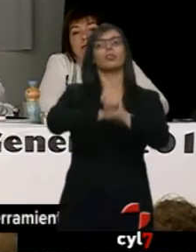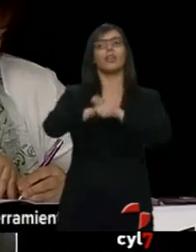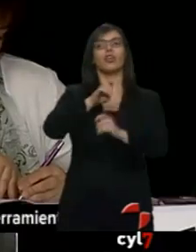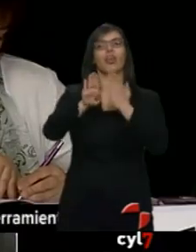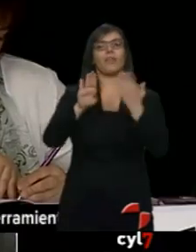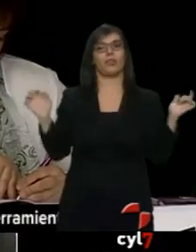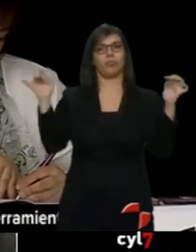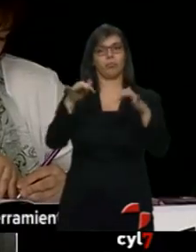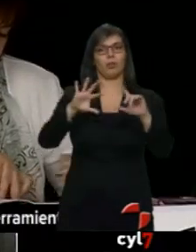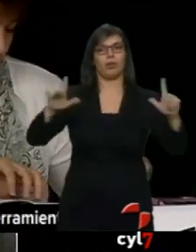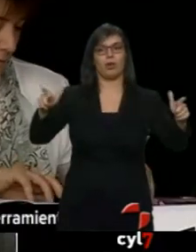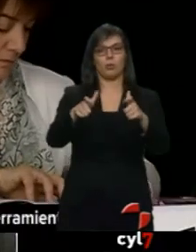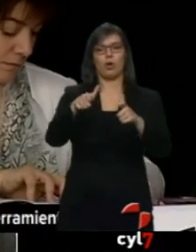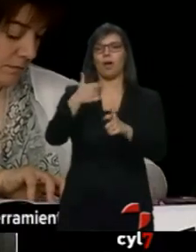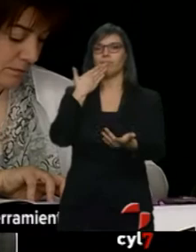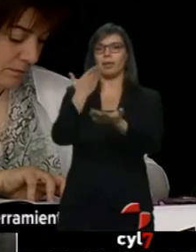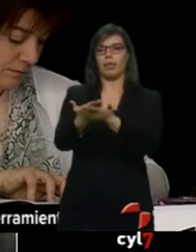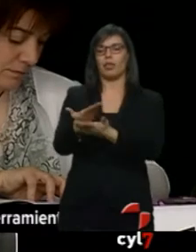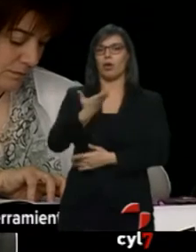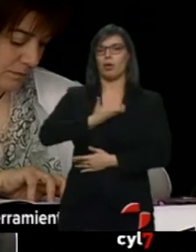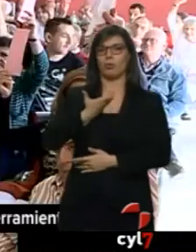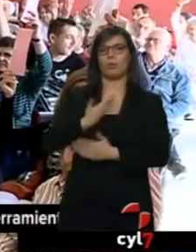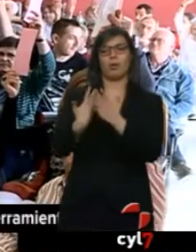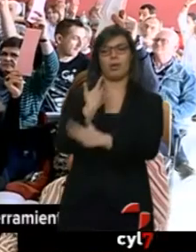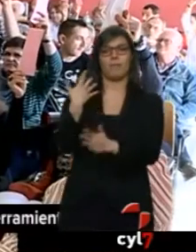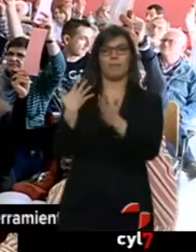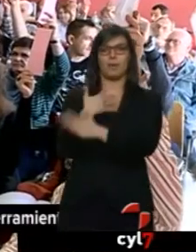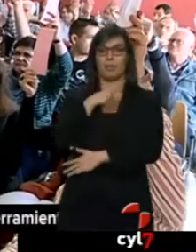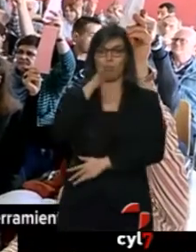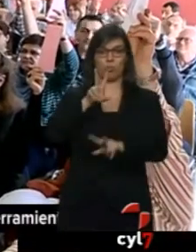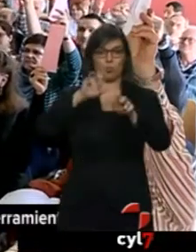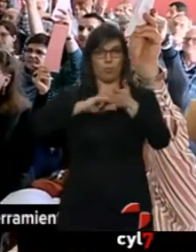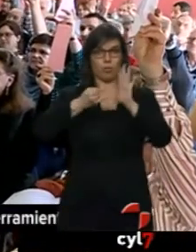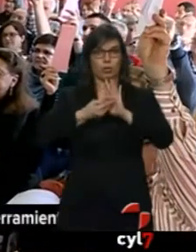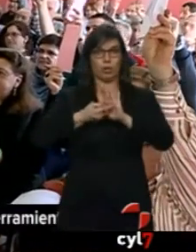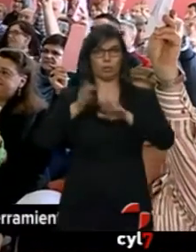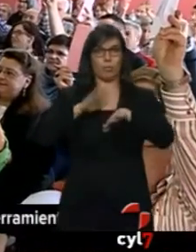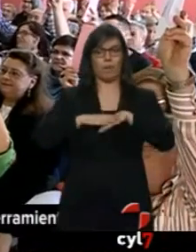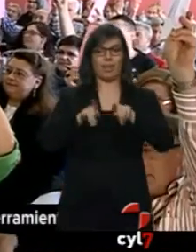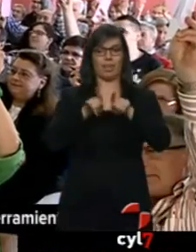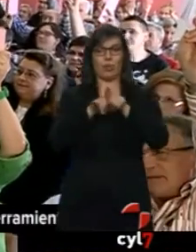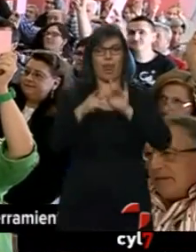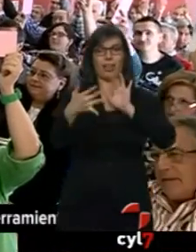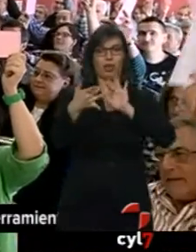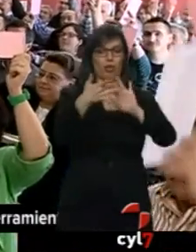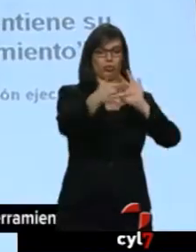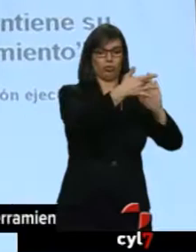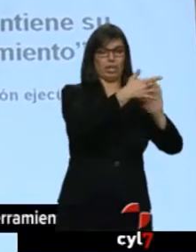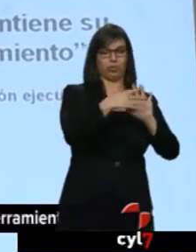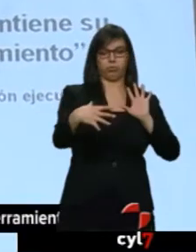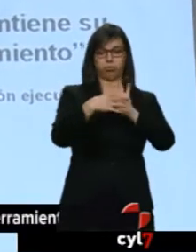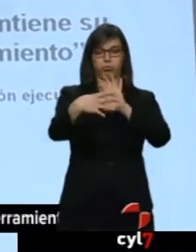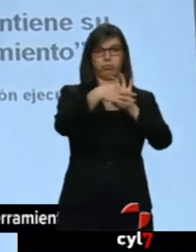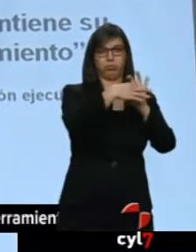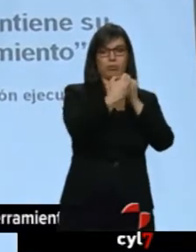consistorio... ...explicaciones por el alto coste del nuevo proyecto... ...de integración en superficie. Los vecinos también se han